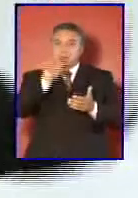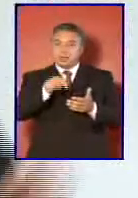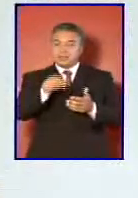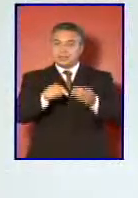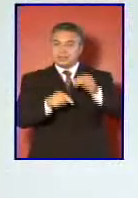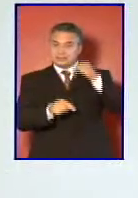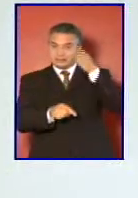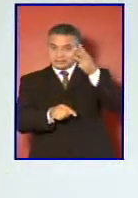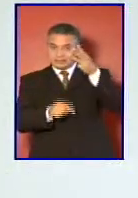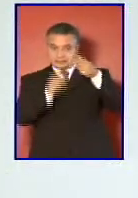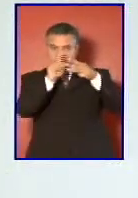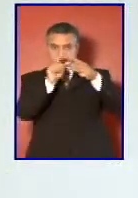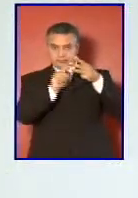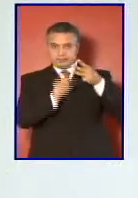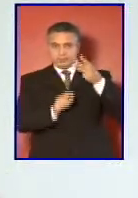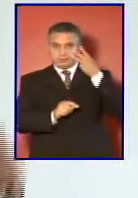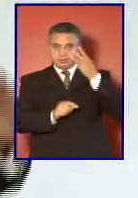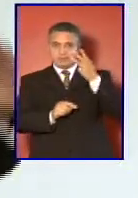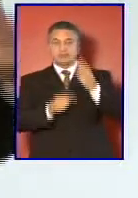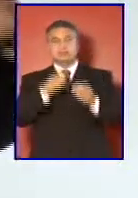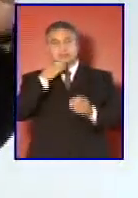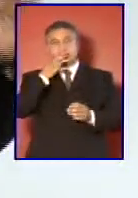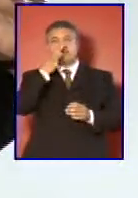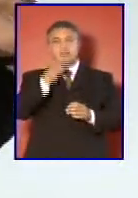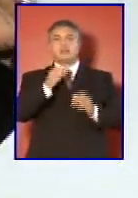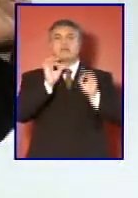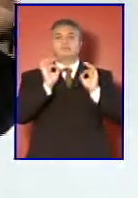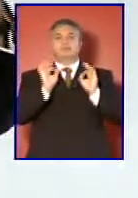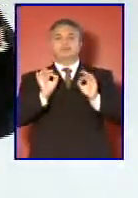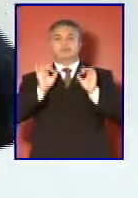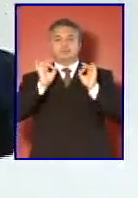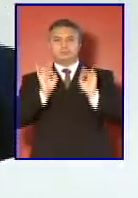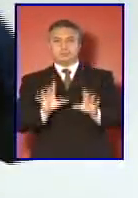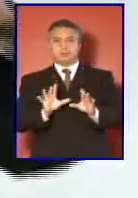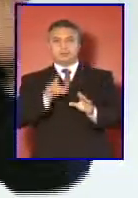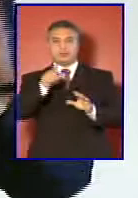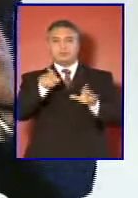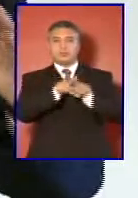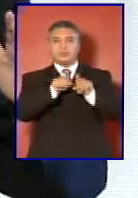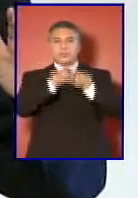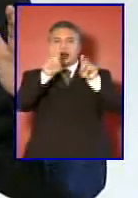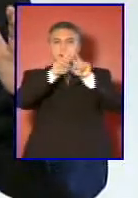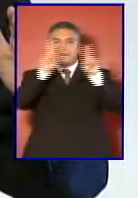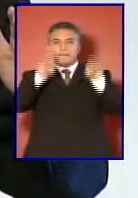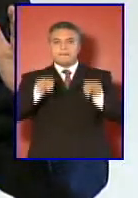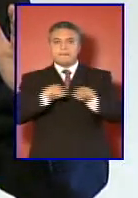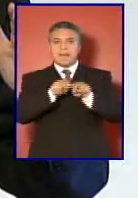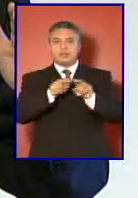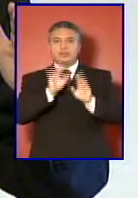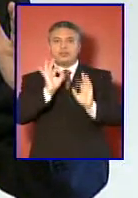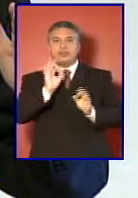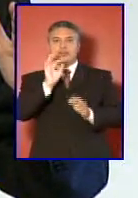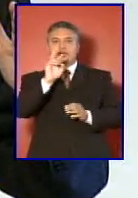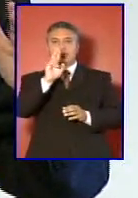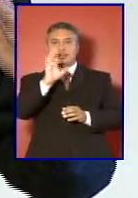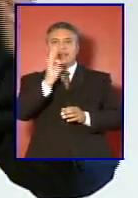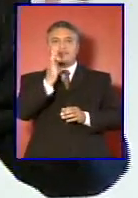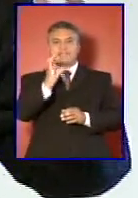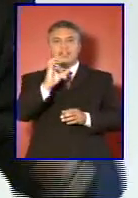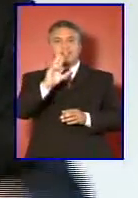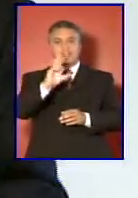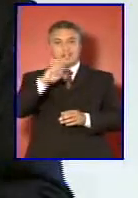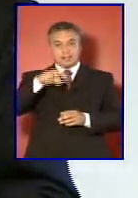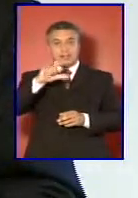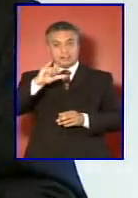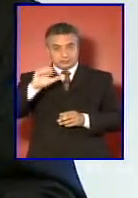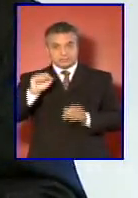tres circunstancias, diría que condicionan y son como el marco de referencia de lo que